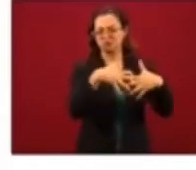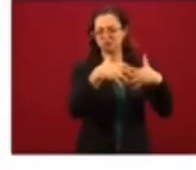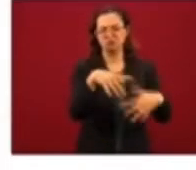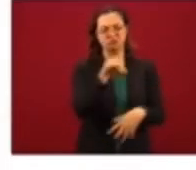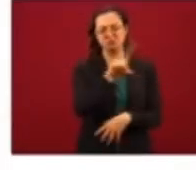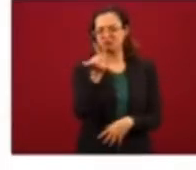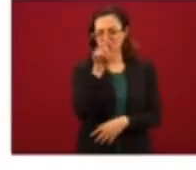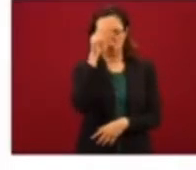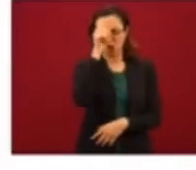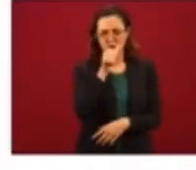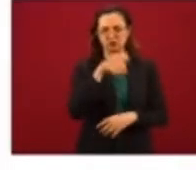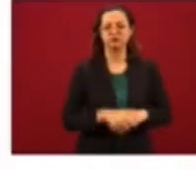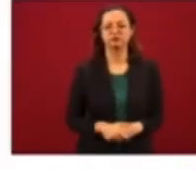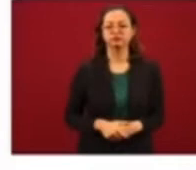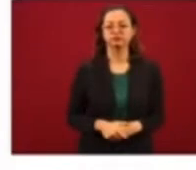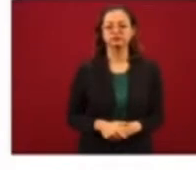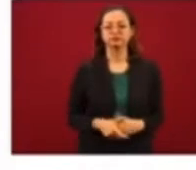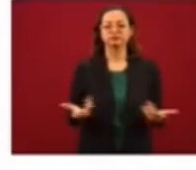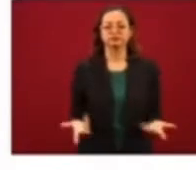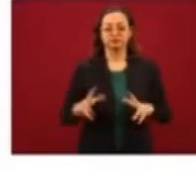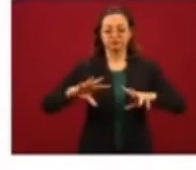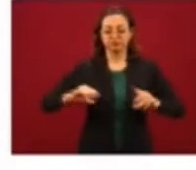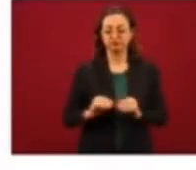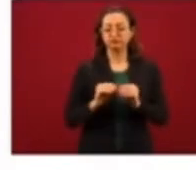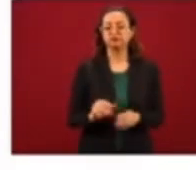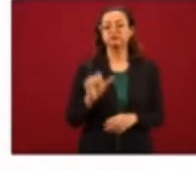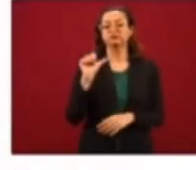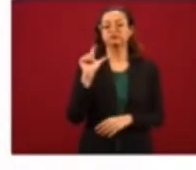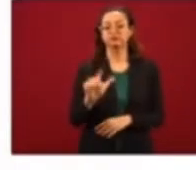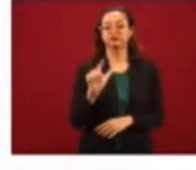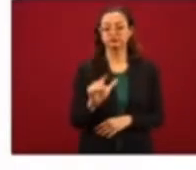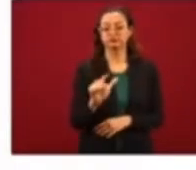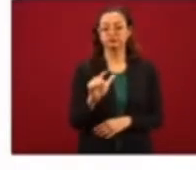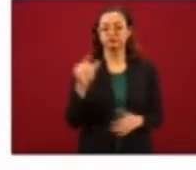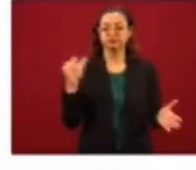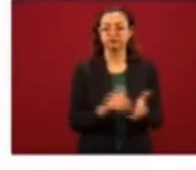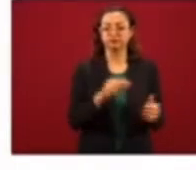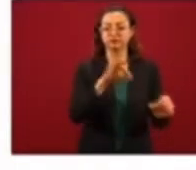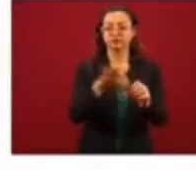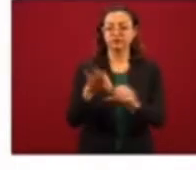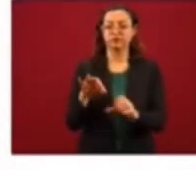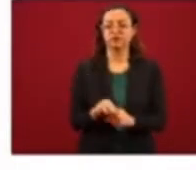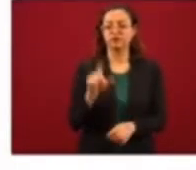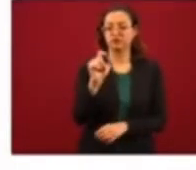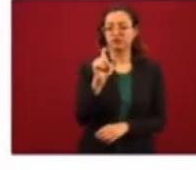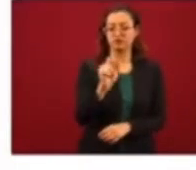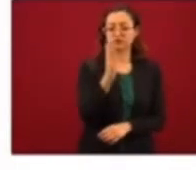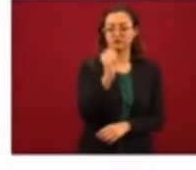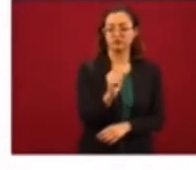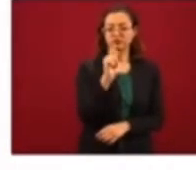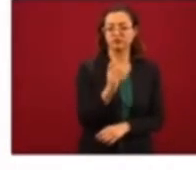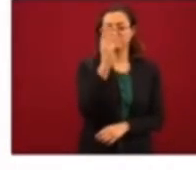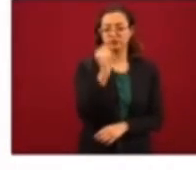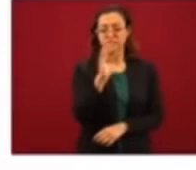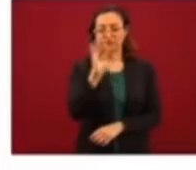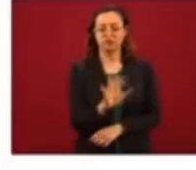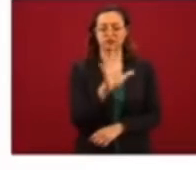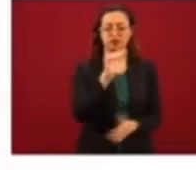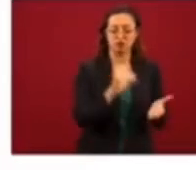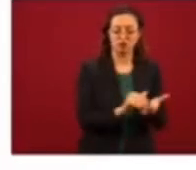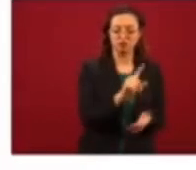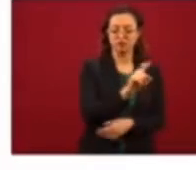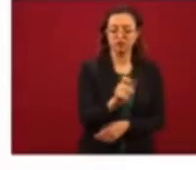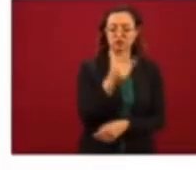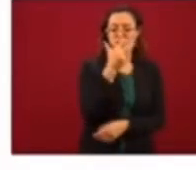El día sábado se emitieron un total de 17 mil 95 votos, de los cuales el 29.9%, es decir, 5 mil 108